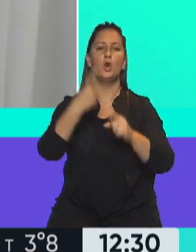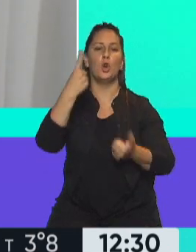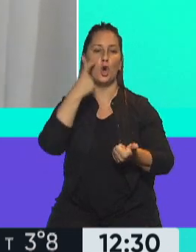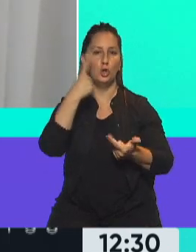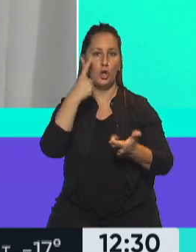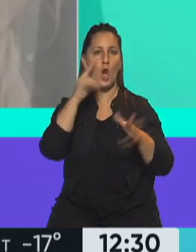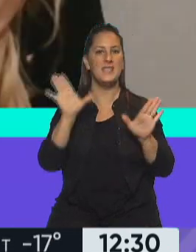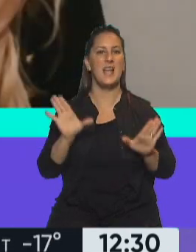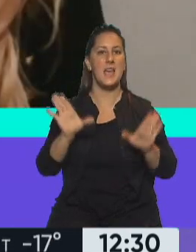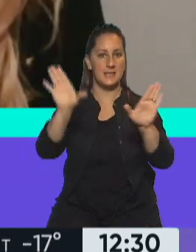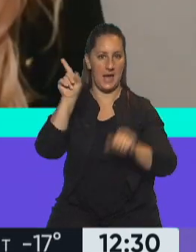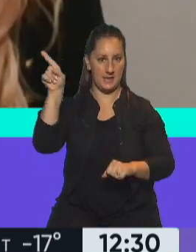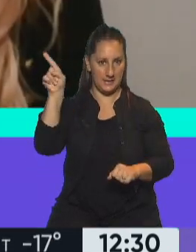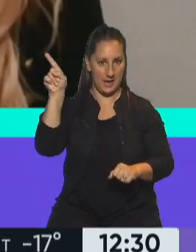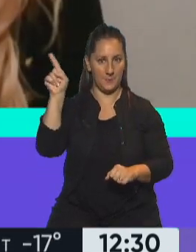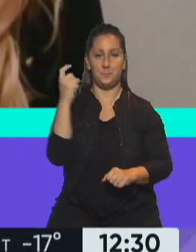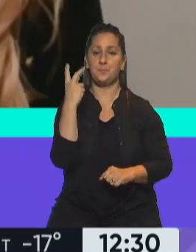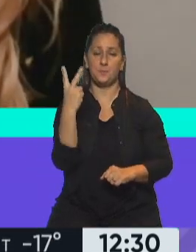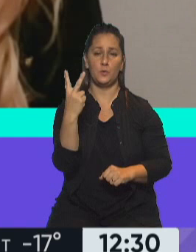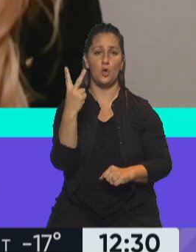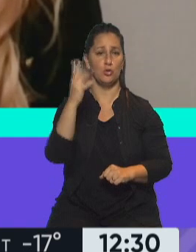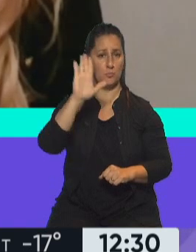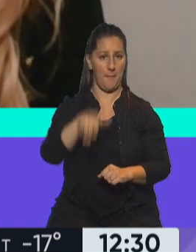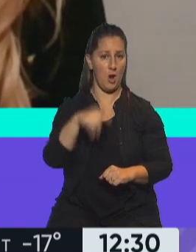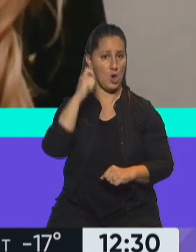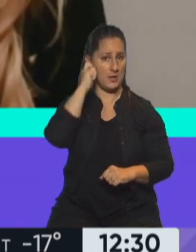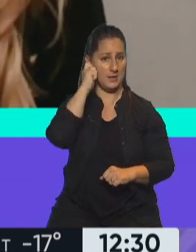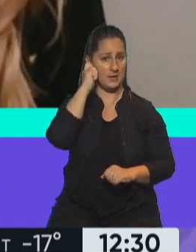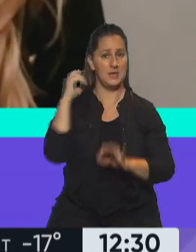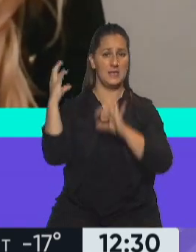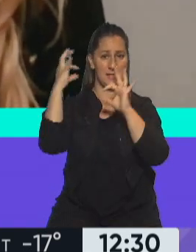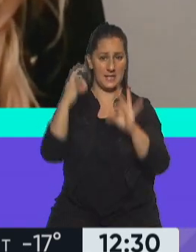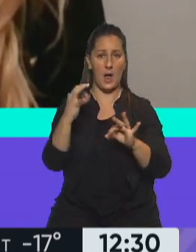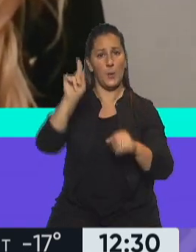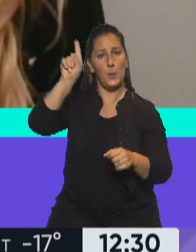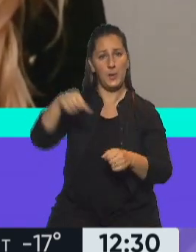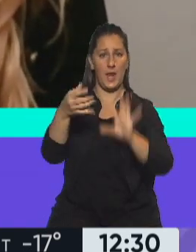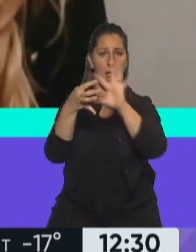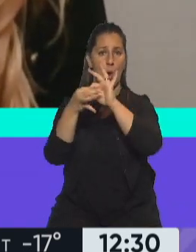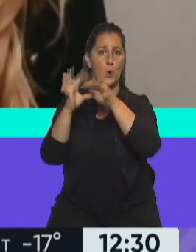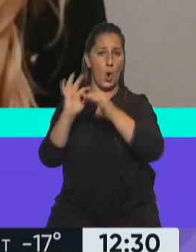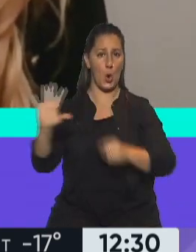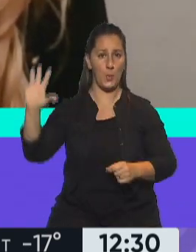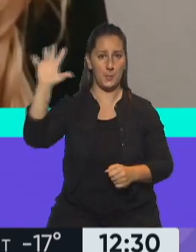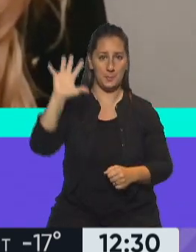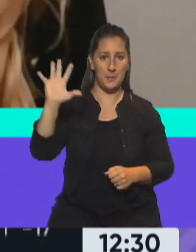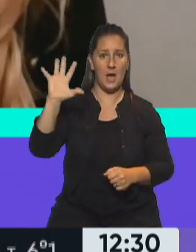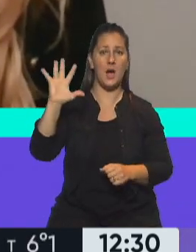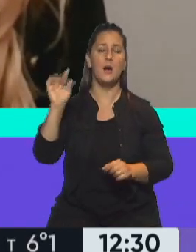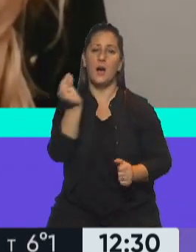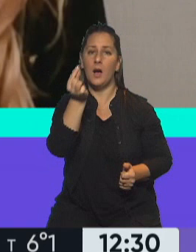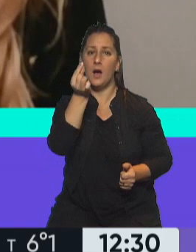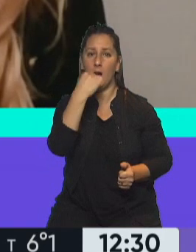están haciendo en ESAISA. Fueron dos chicos o menores que llegaron en un vuelo proveniente de Europa que al hacerse el